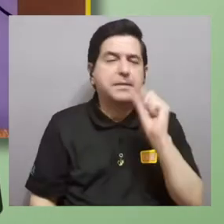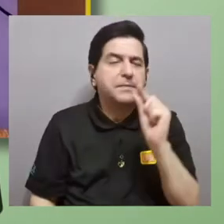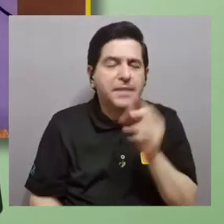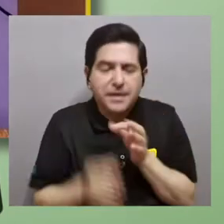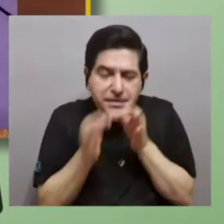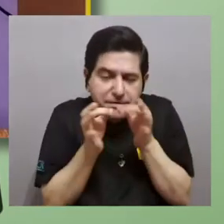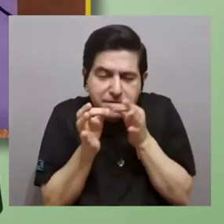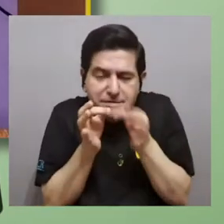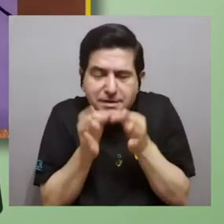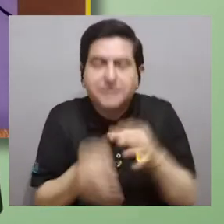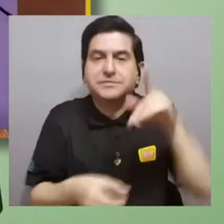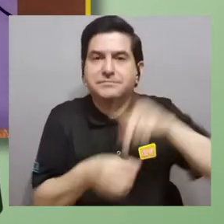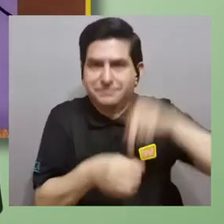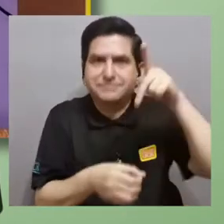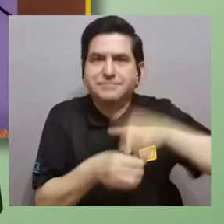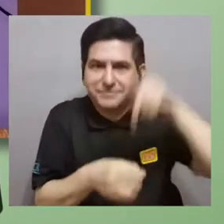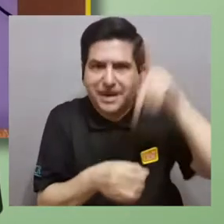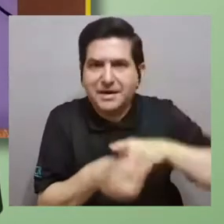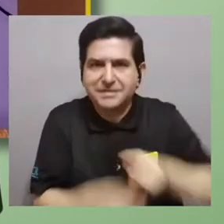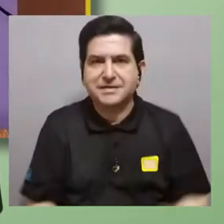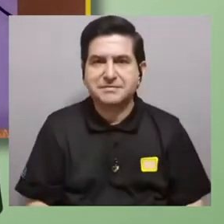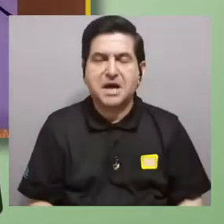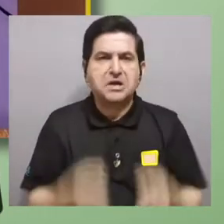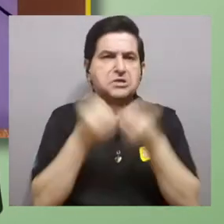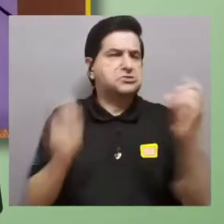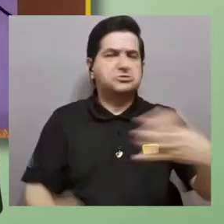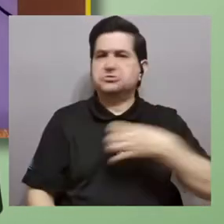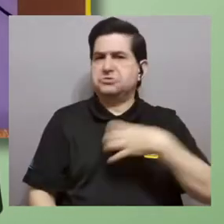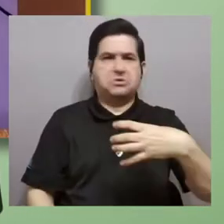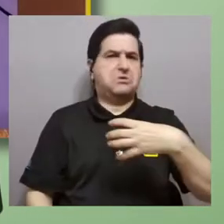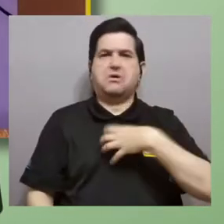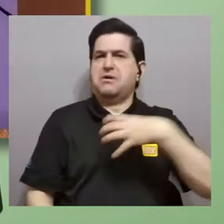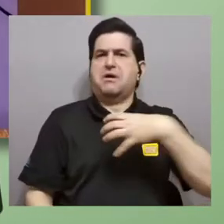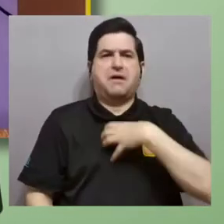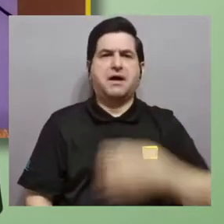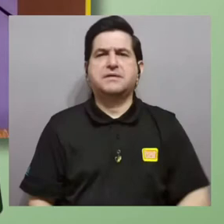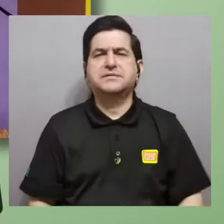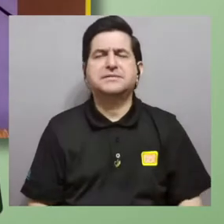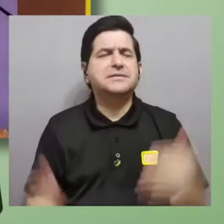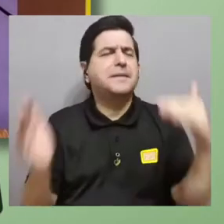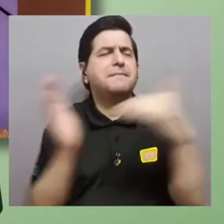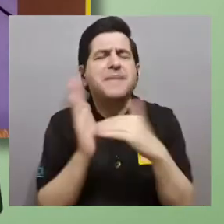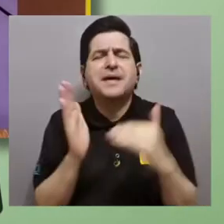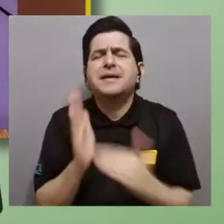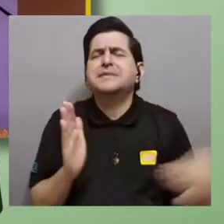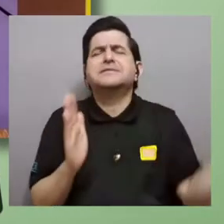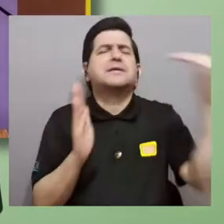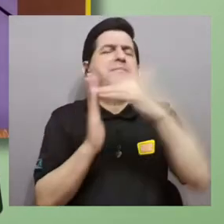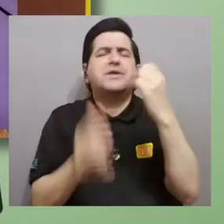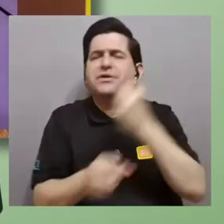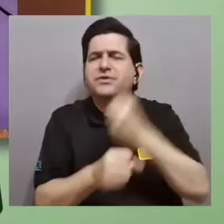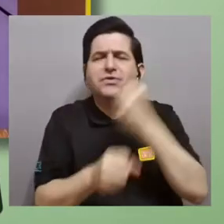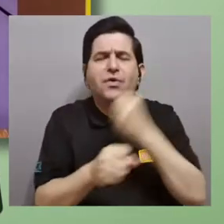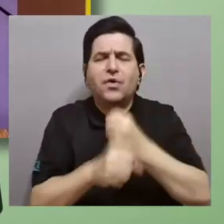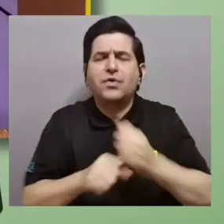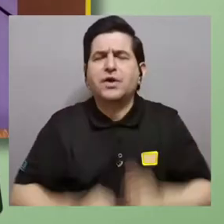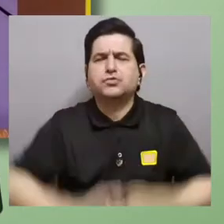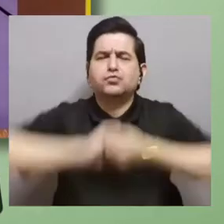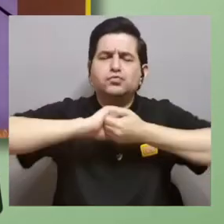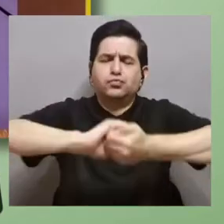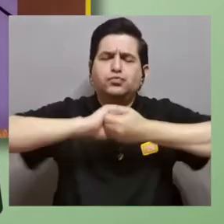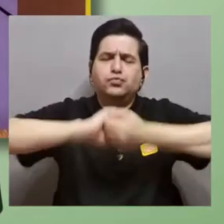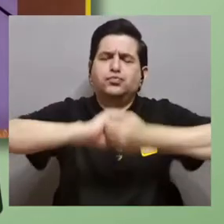estas pequeñas partículas participarán sin queja alguna en los miles de millones de tareas